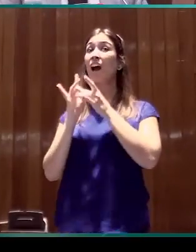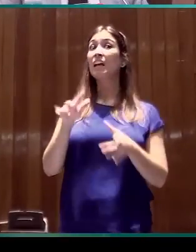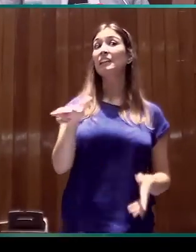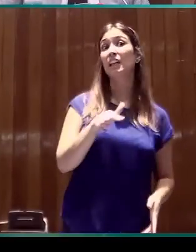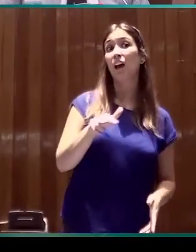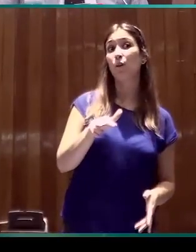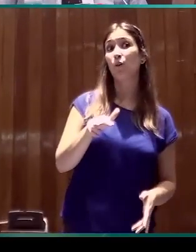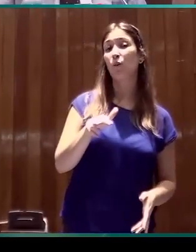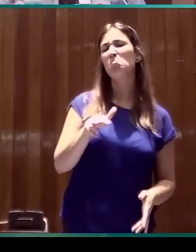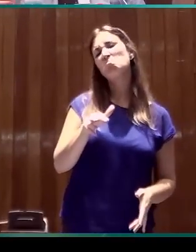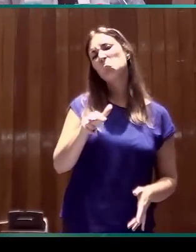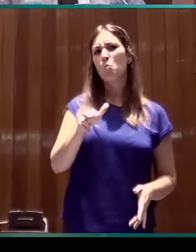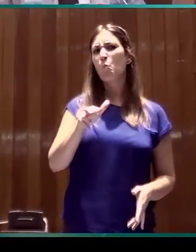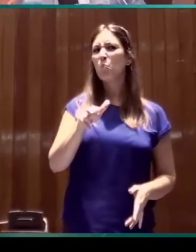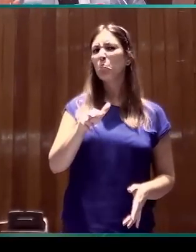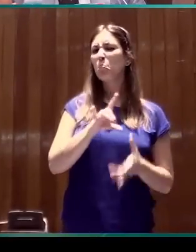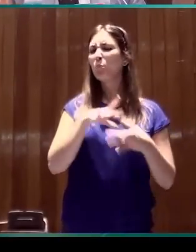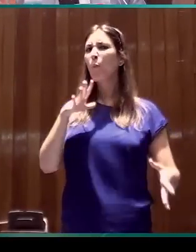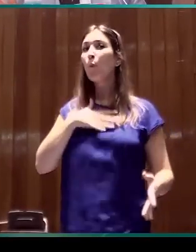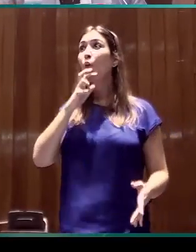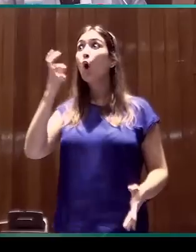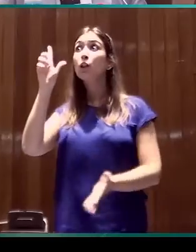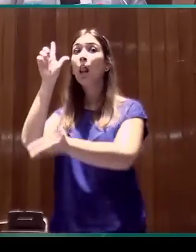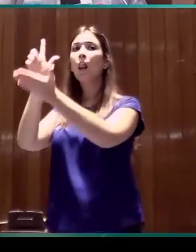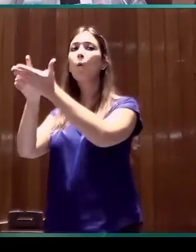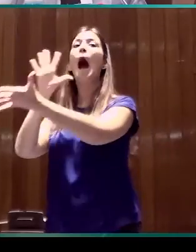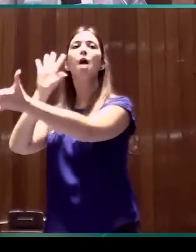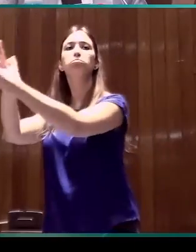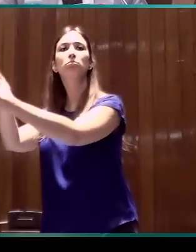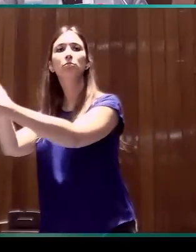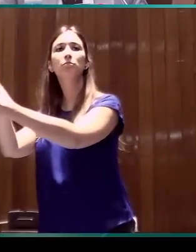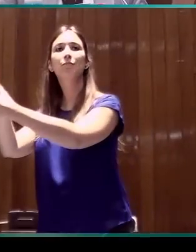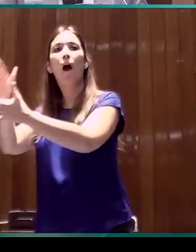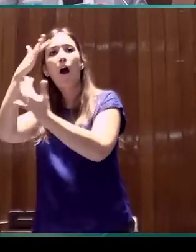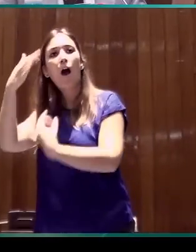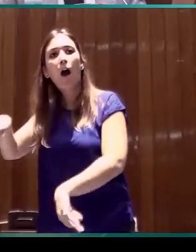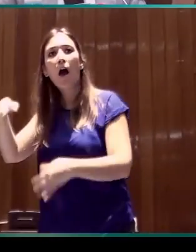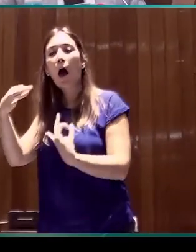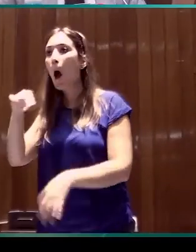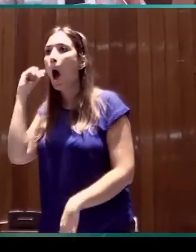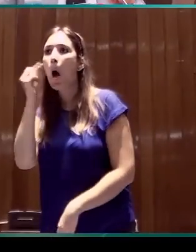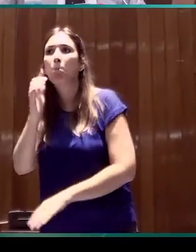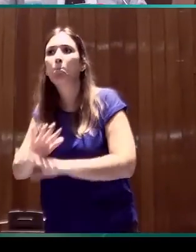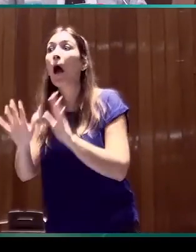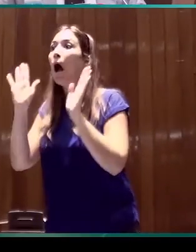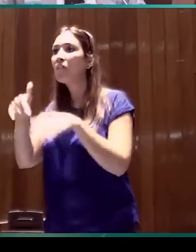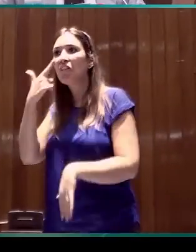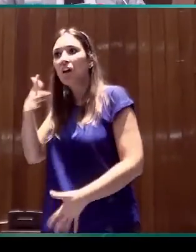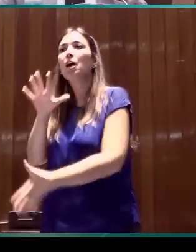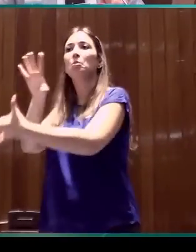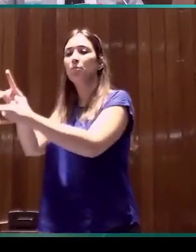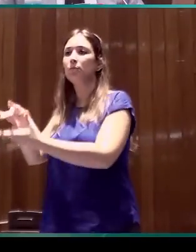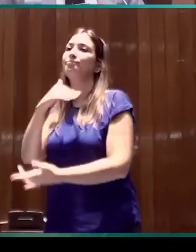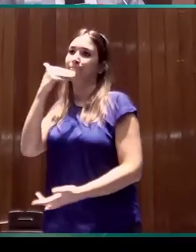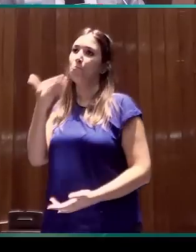pero a lo mejor se parece a otra lengua de la cual quizá no habíamos oído hablar nunca. Bien,